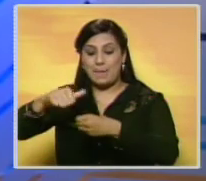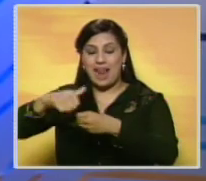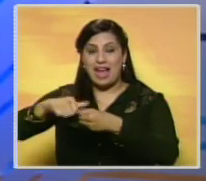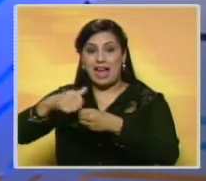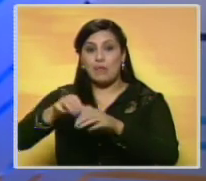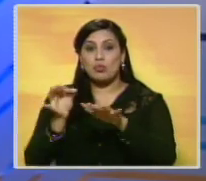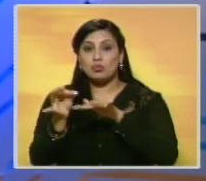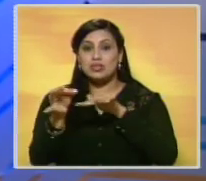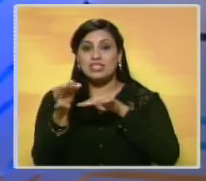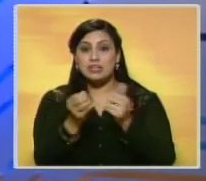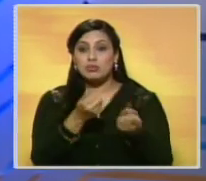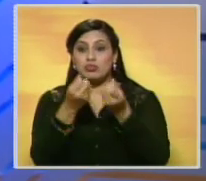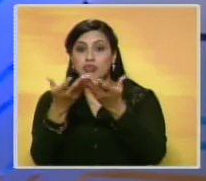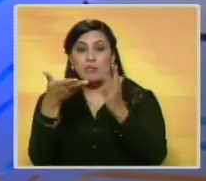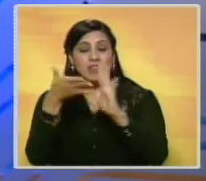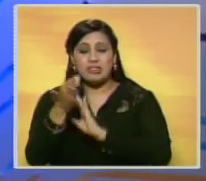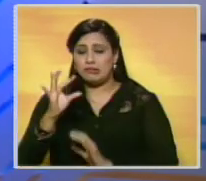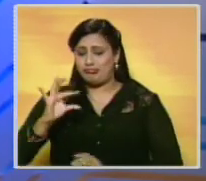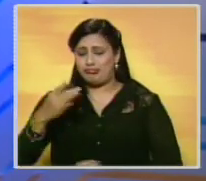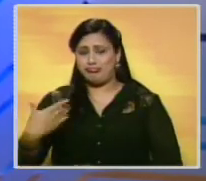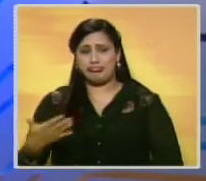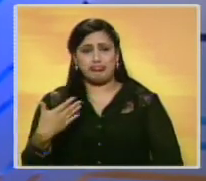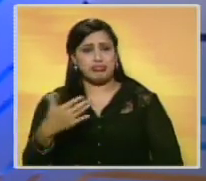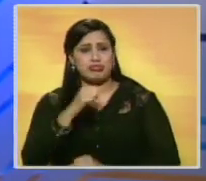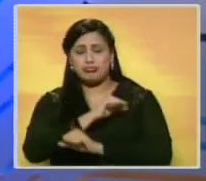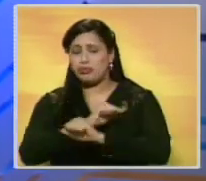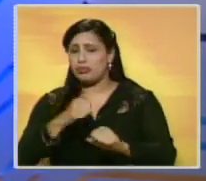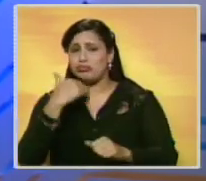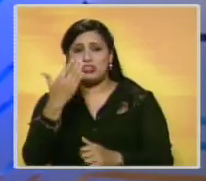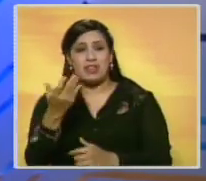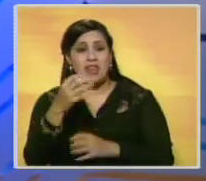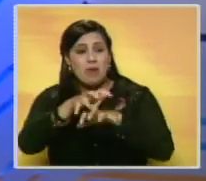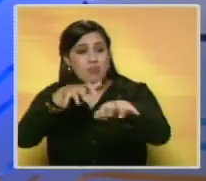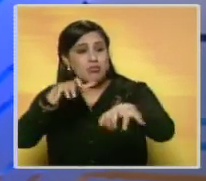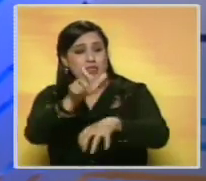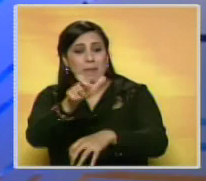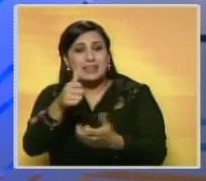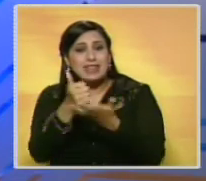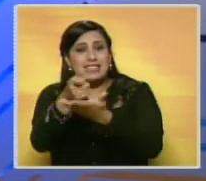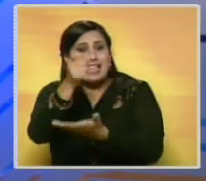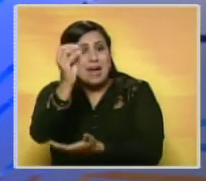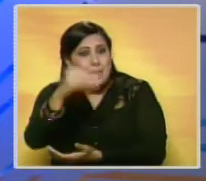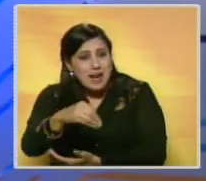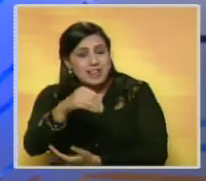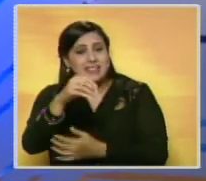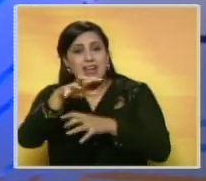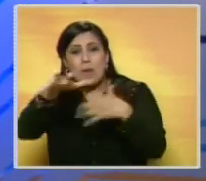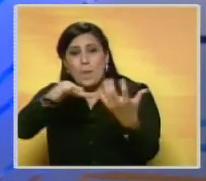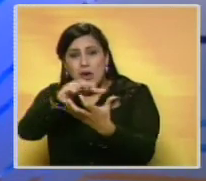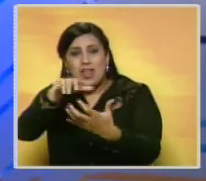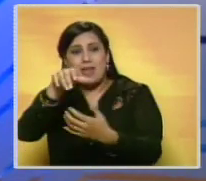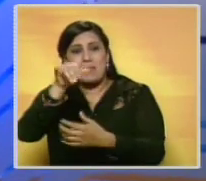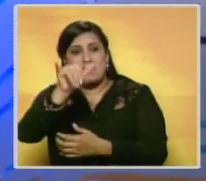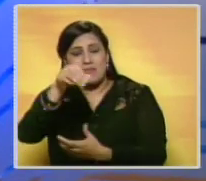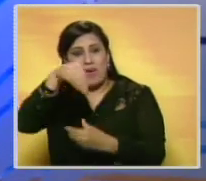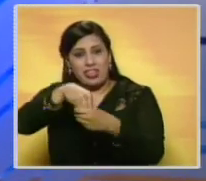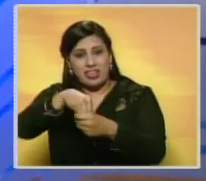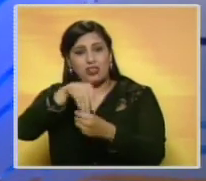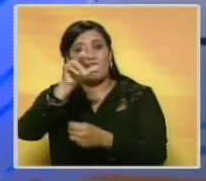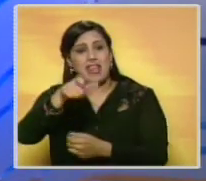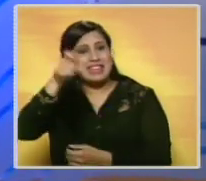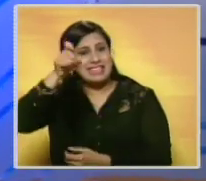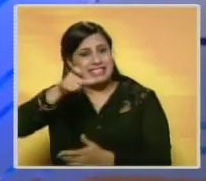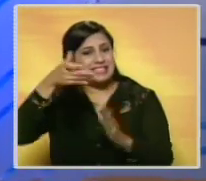asignado al municipio resulta insuficiente ante el gran número de habitantes y el extenso territorio que conforma la jurisdicción, por lo que